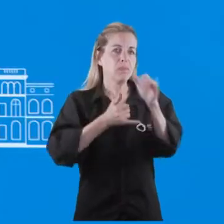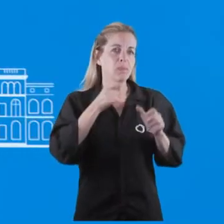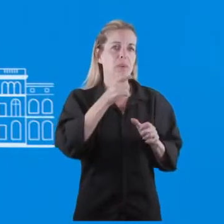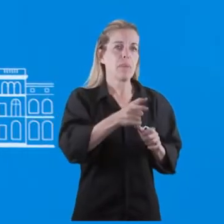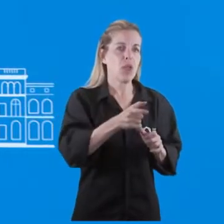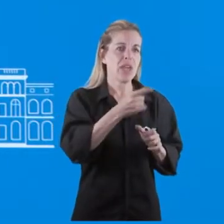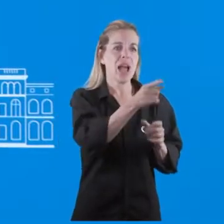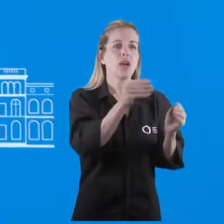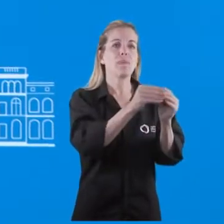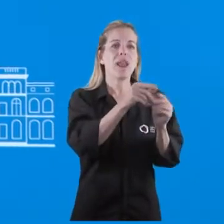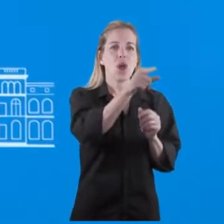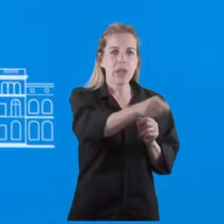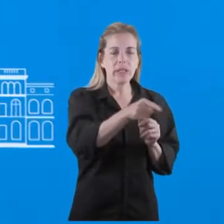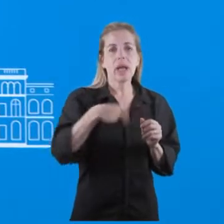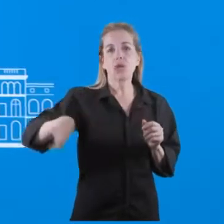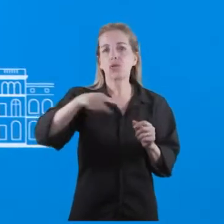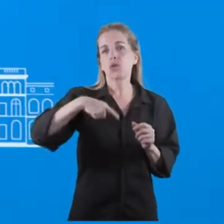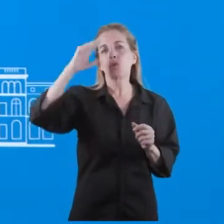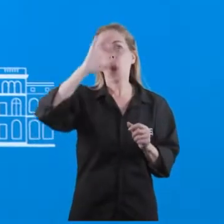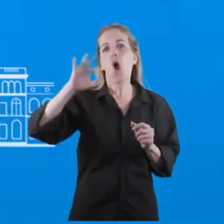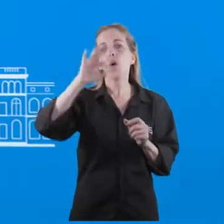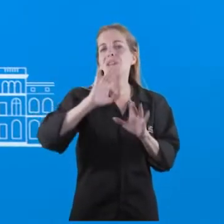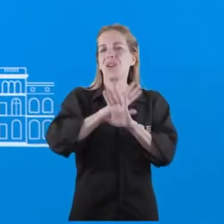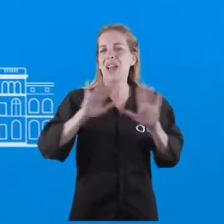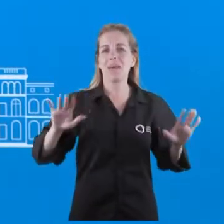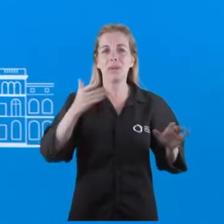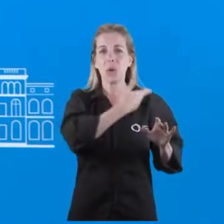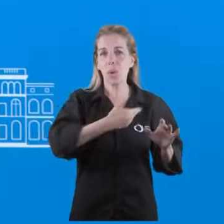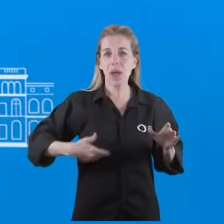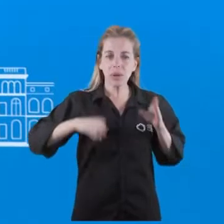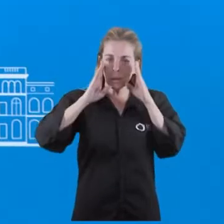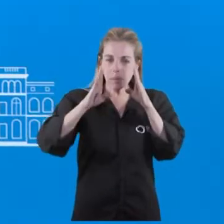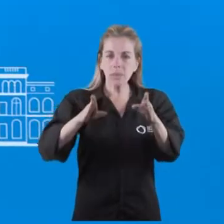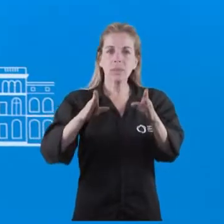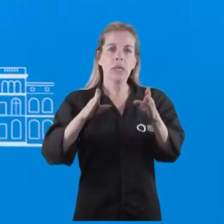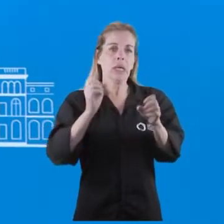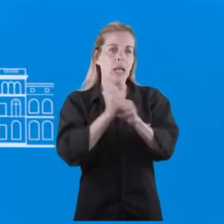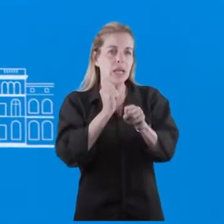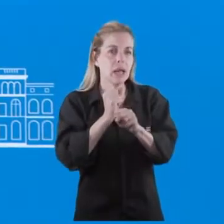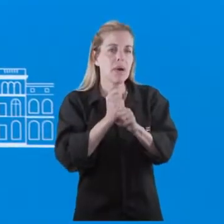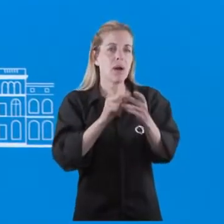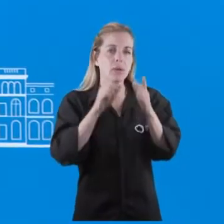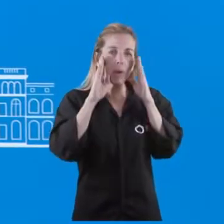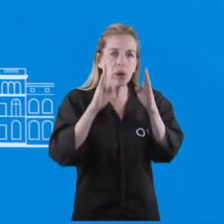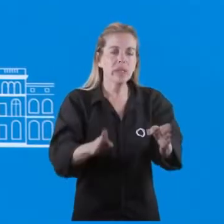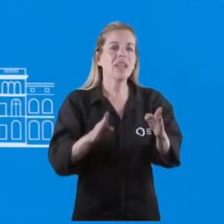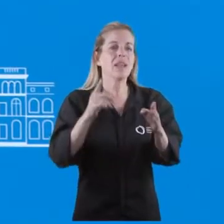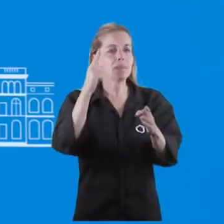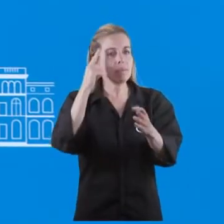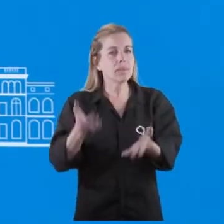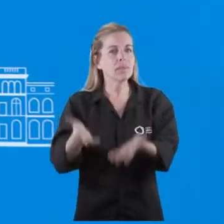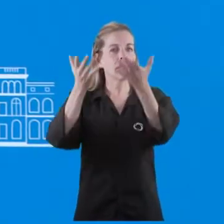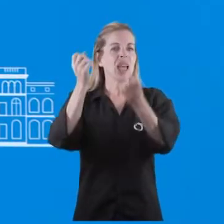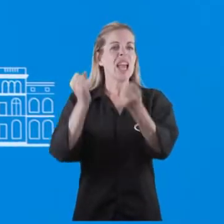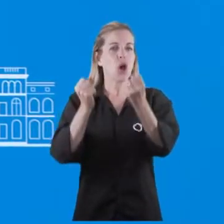las tomamos como opiniones, el gobierno está concentrado en la gestión, en el trabajo, en sostener una economía que está